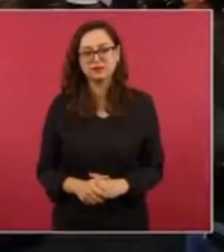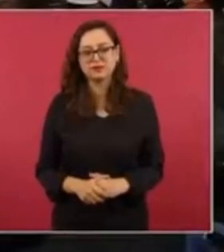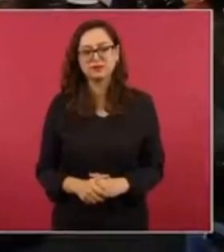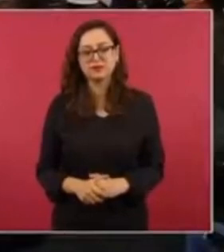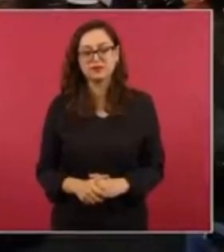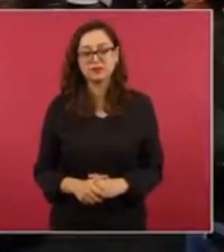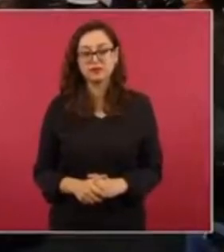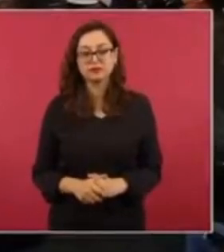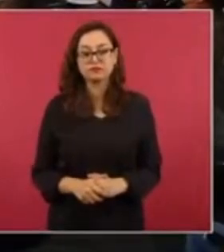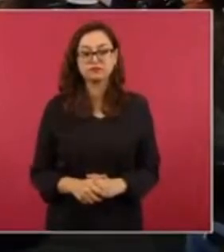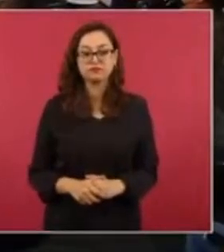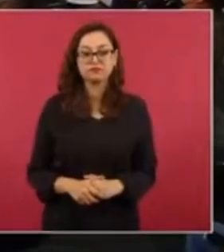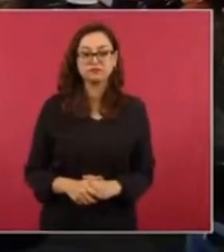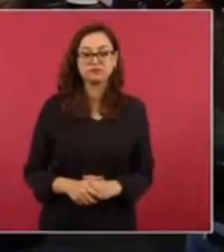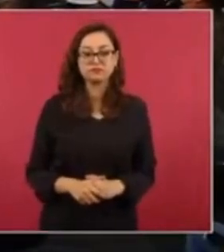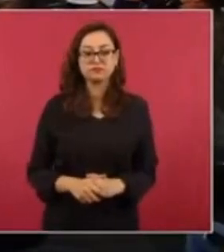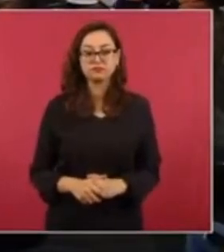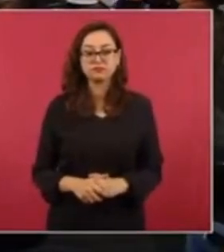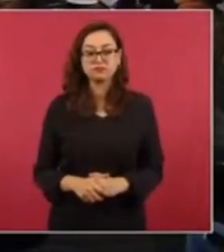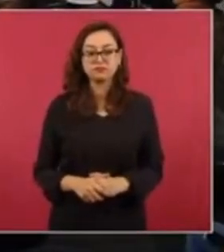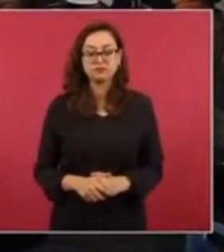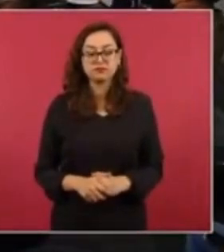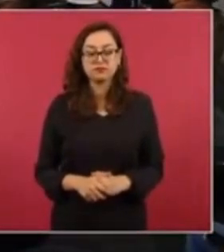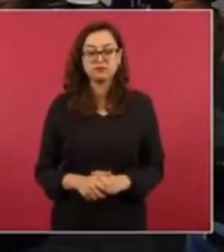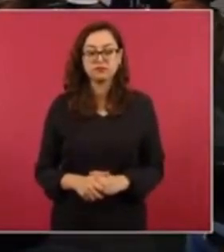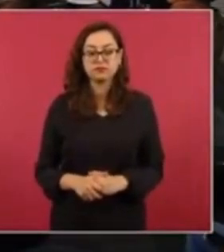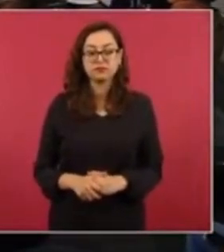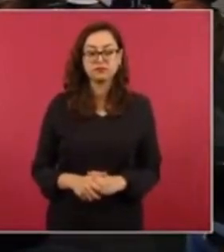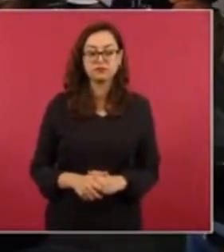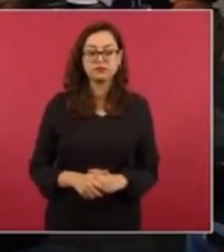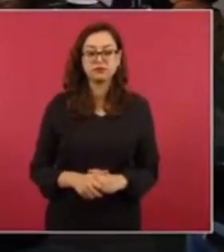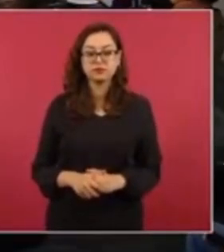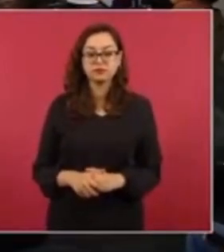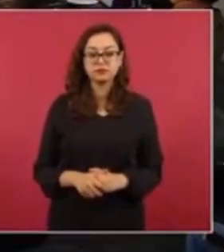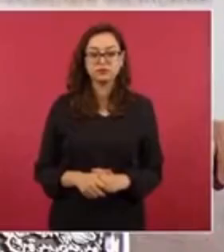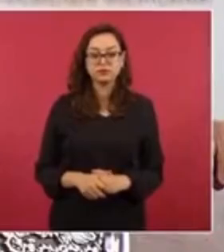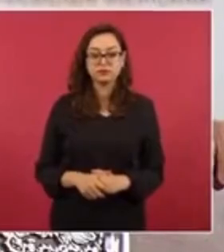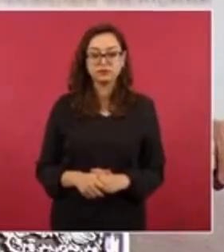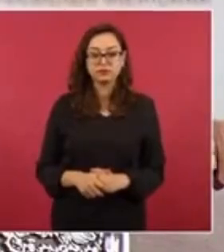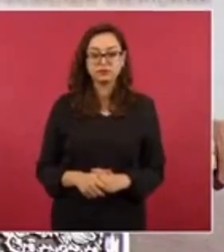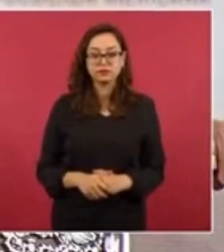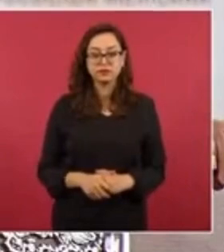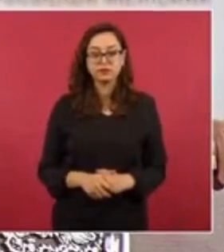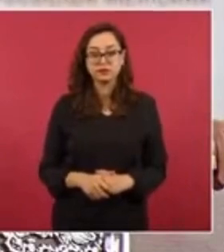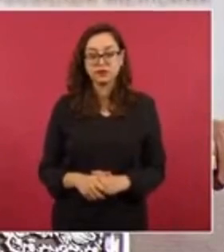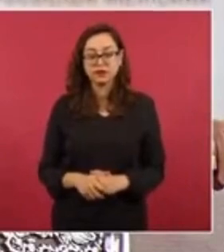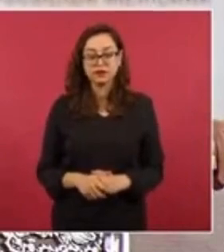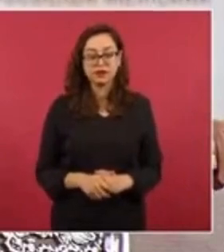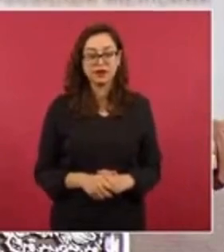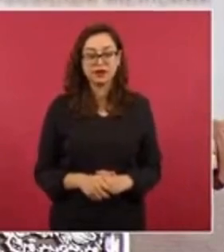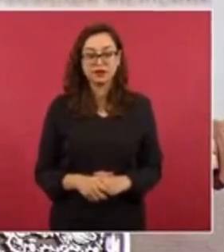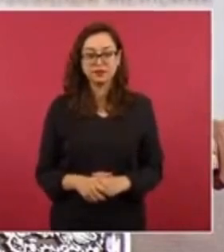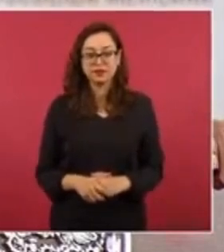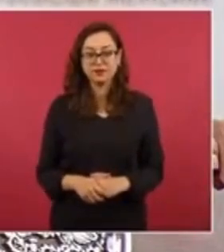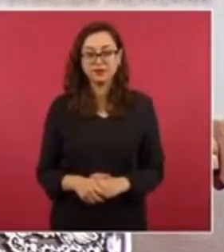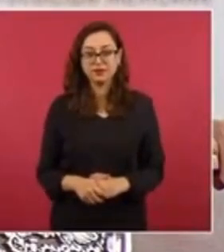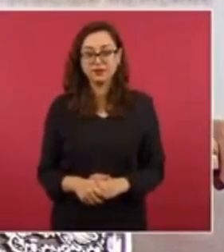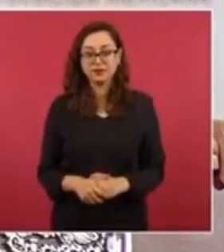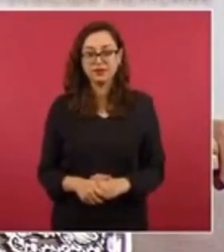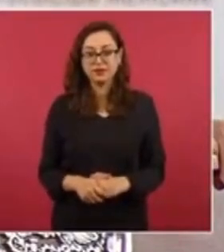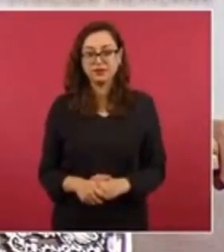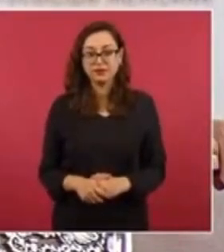Puede ser que los partidos políticos paguen a Netflix